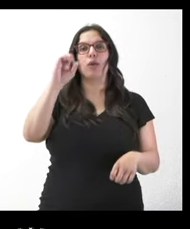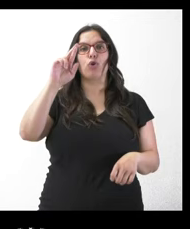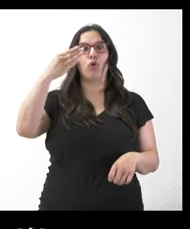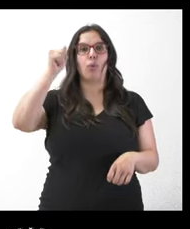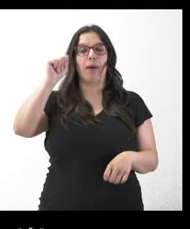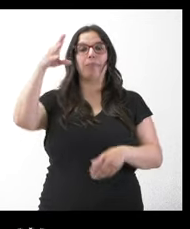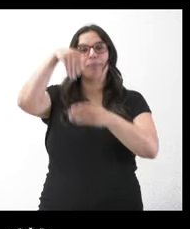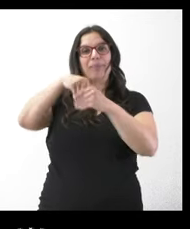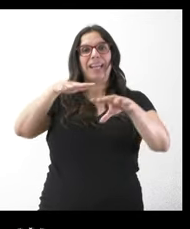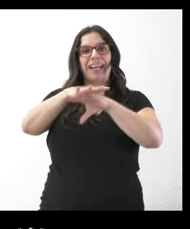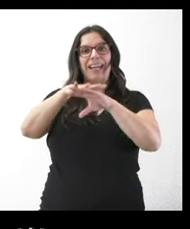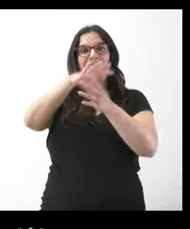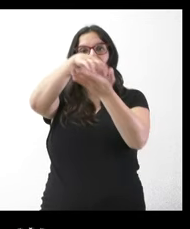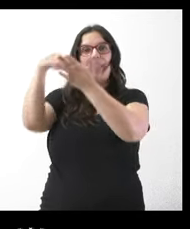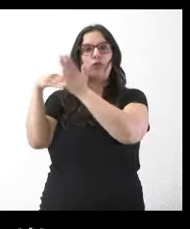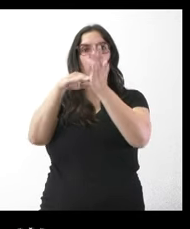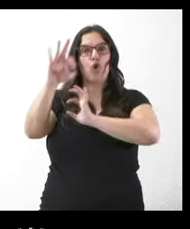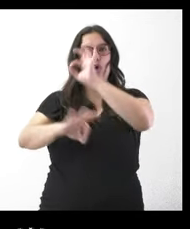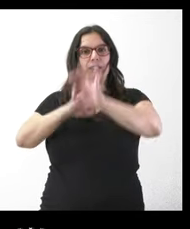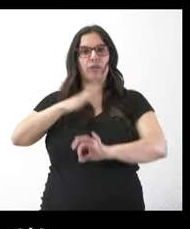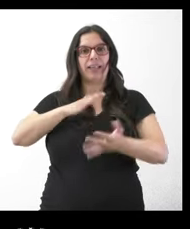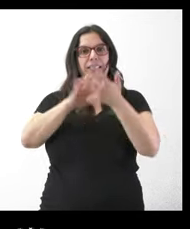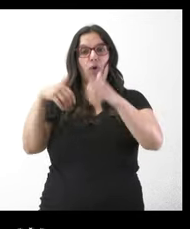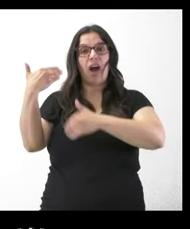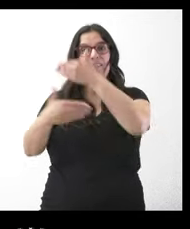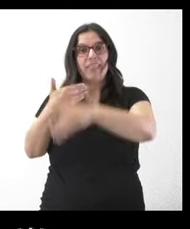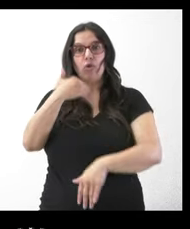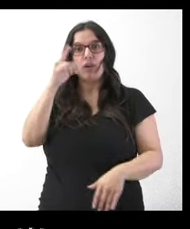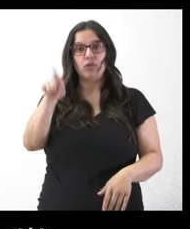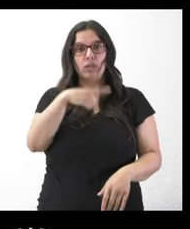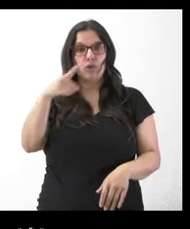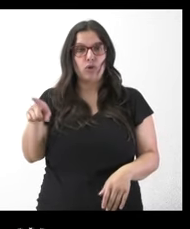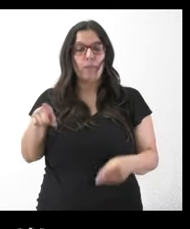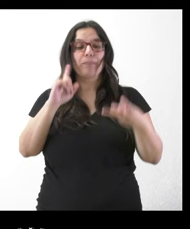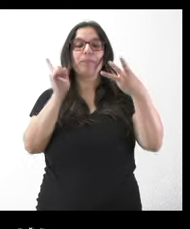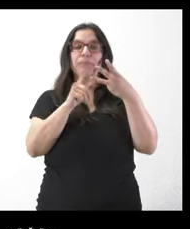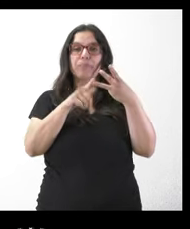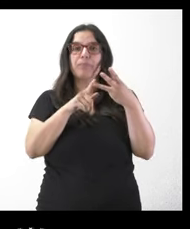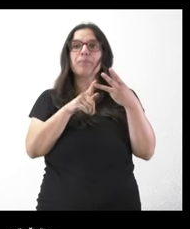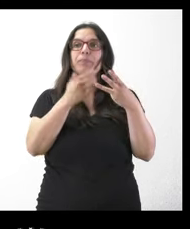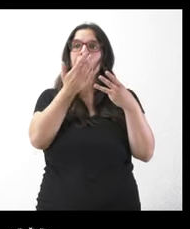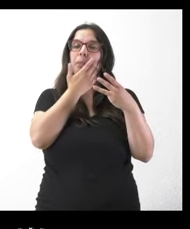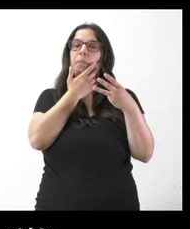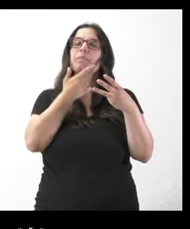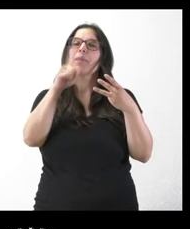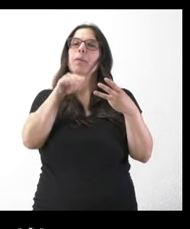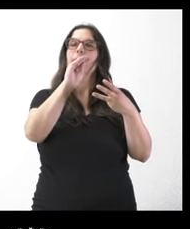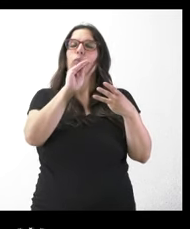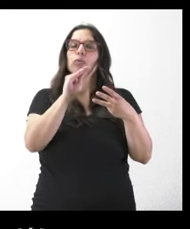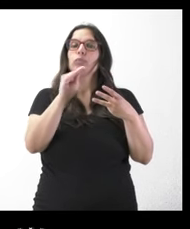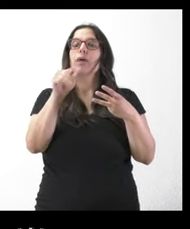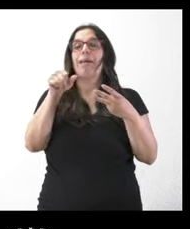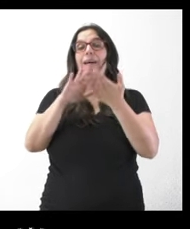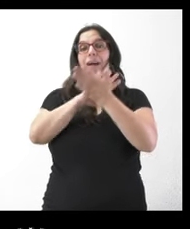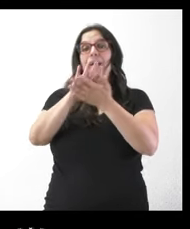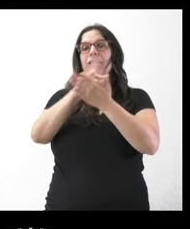logísticos de Castilla y León quería saber si se ha avanzado algo en este tema y por último en tercer lugar también se trató la posibilidad